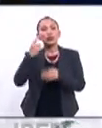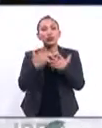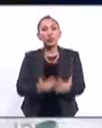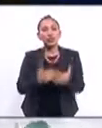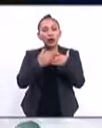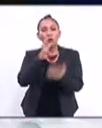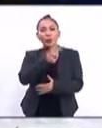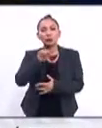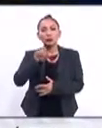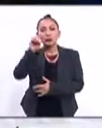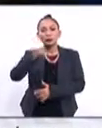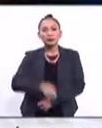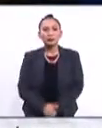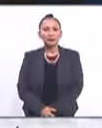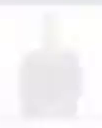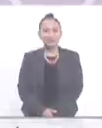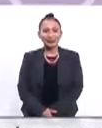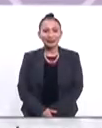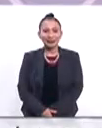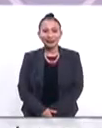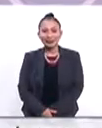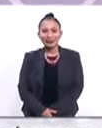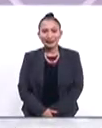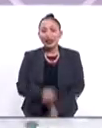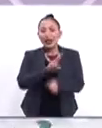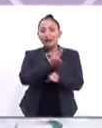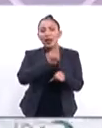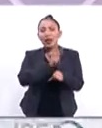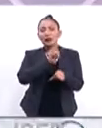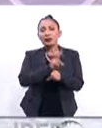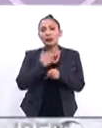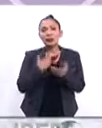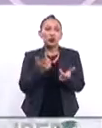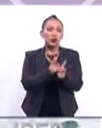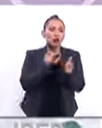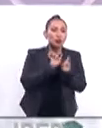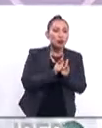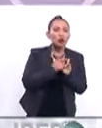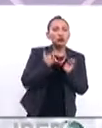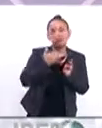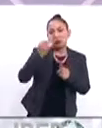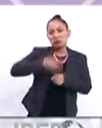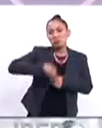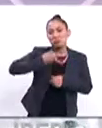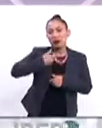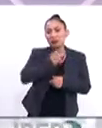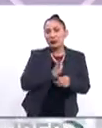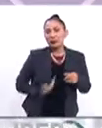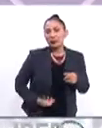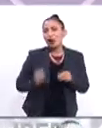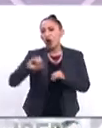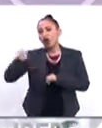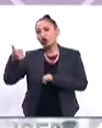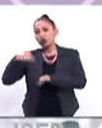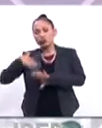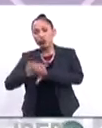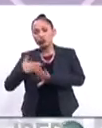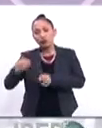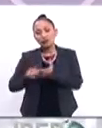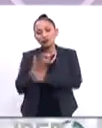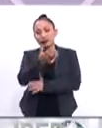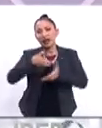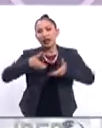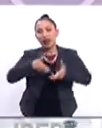tecnologías 4.0. En Venezuela, simpatizantes y opositores al presidente Nicolás Maduro salieron a las